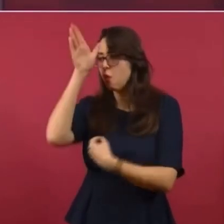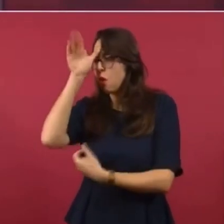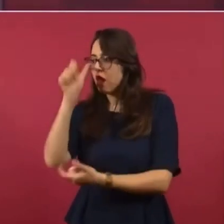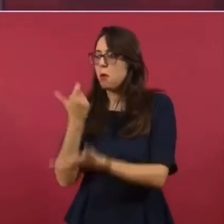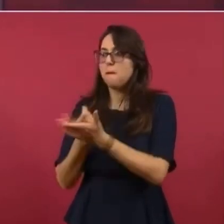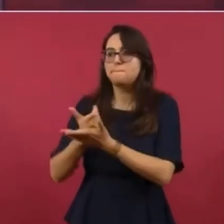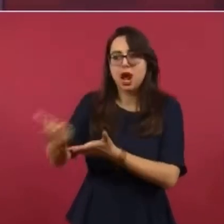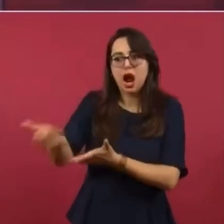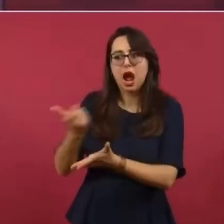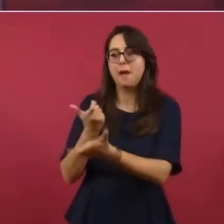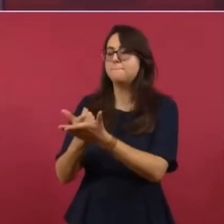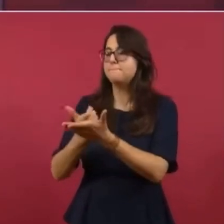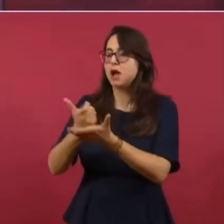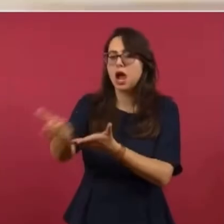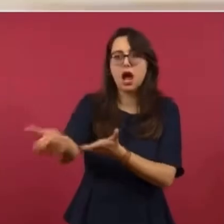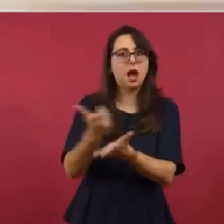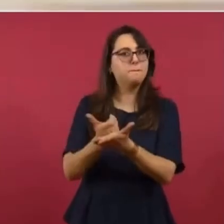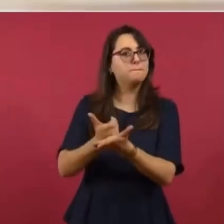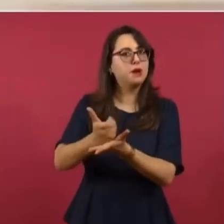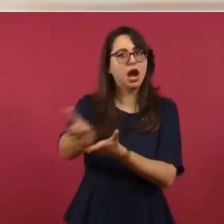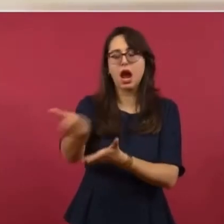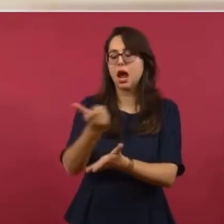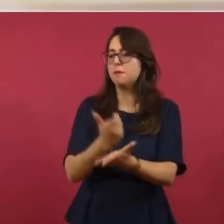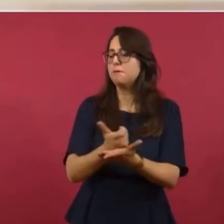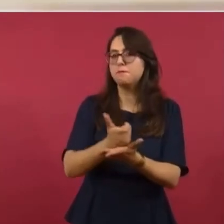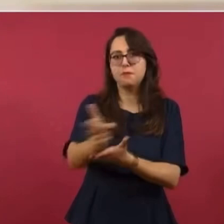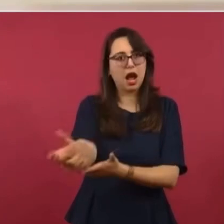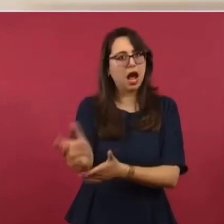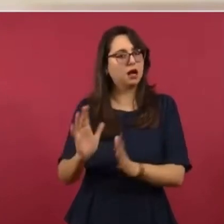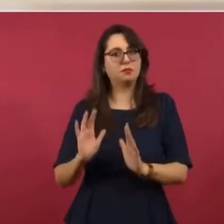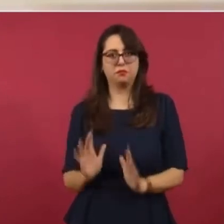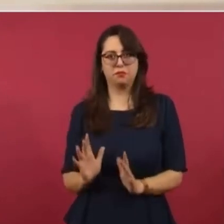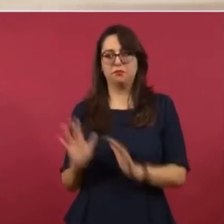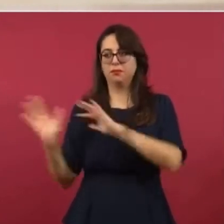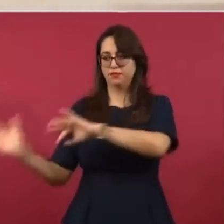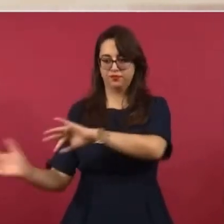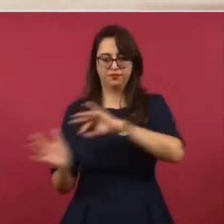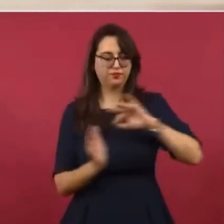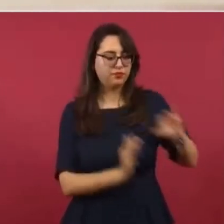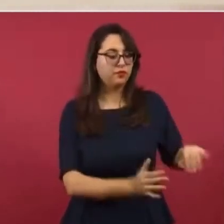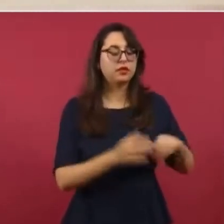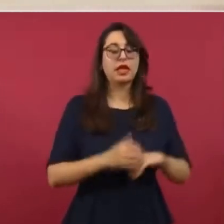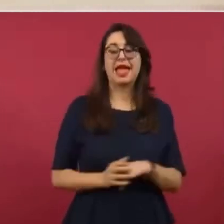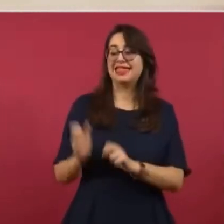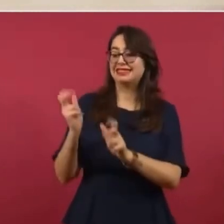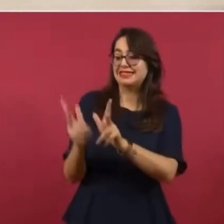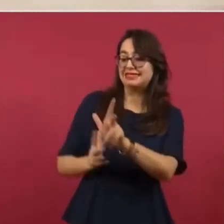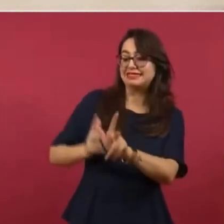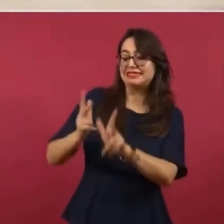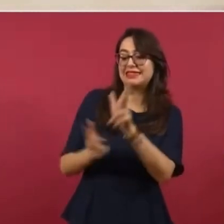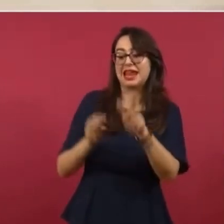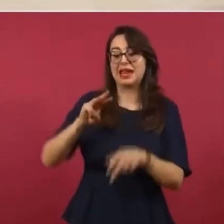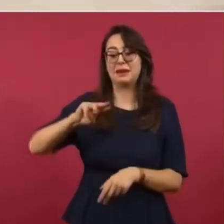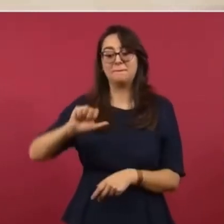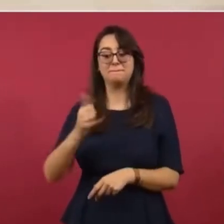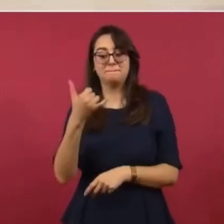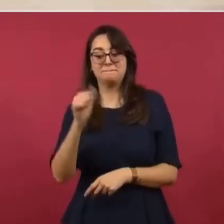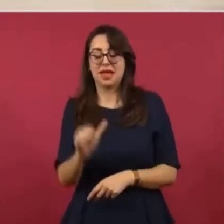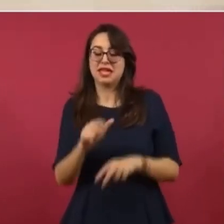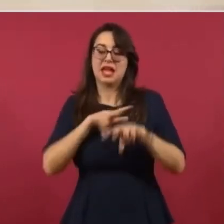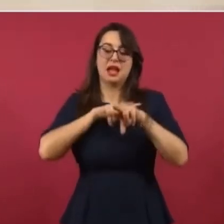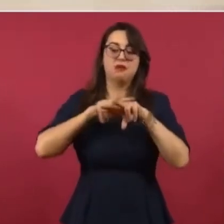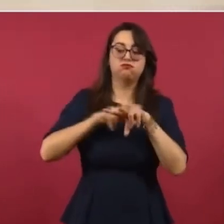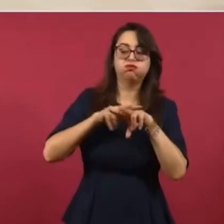En el caso del Tren Maya, imagínense lo que es construir mil 500,